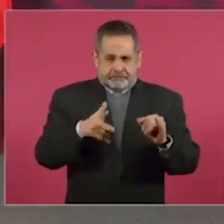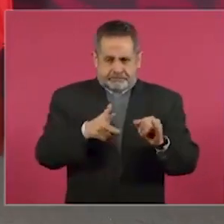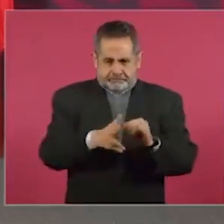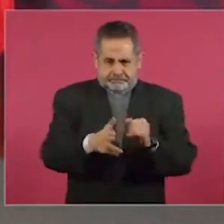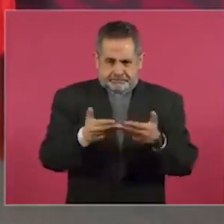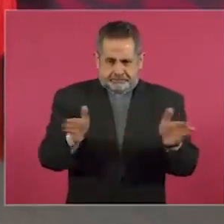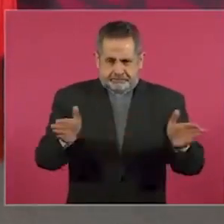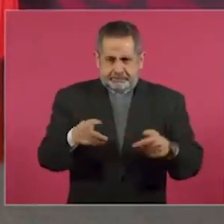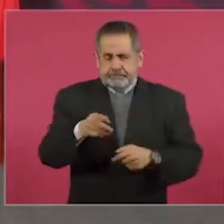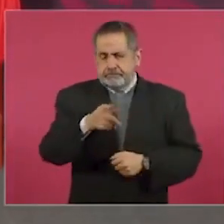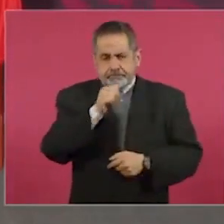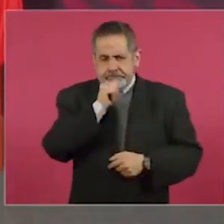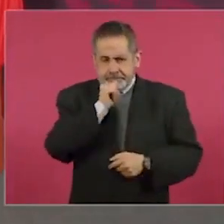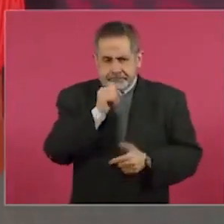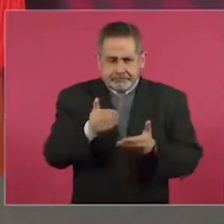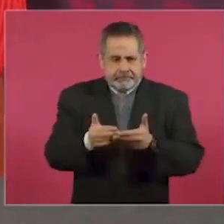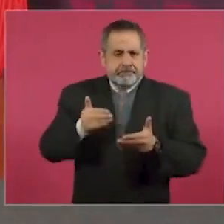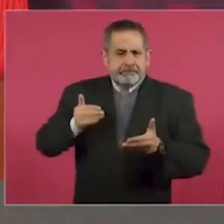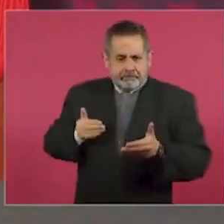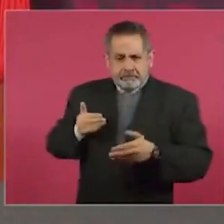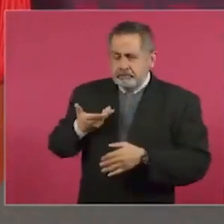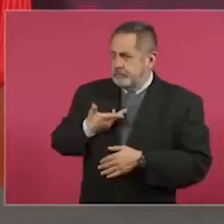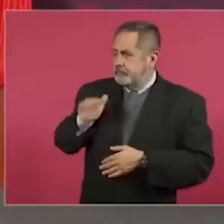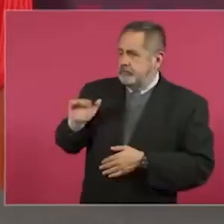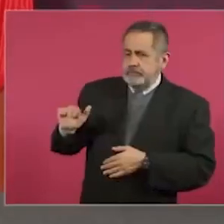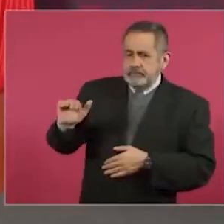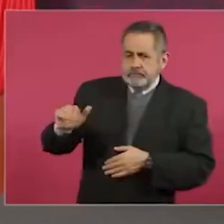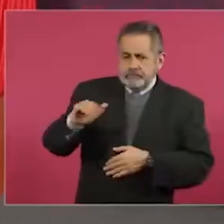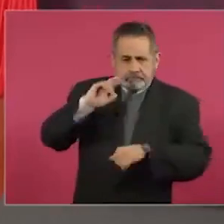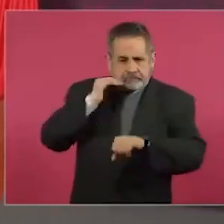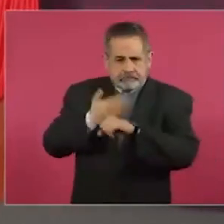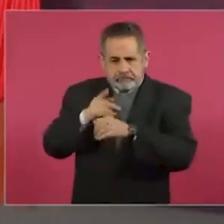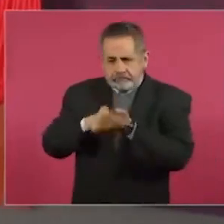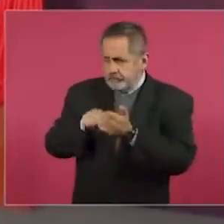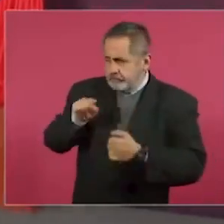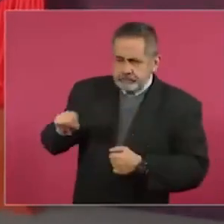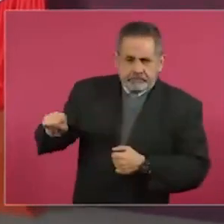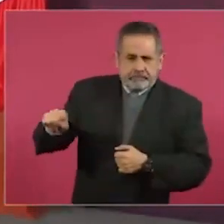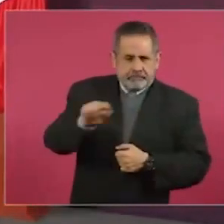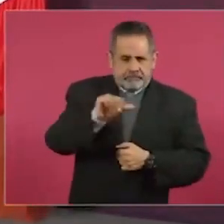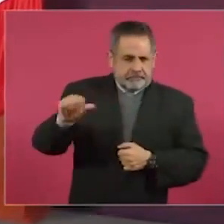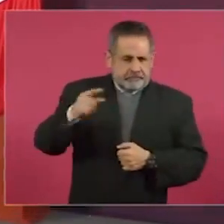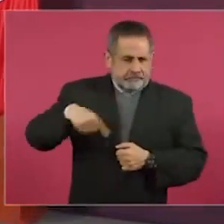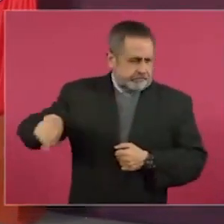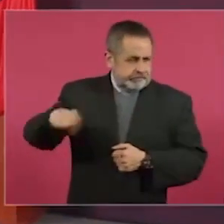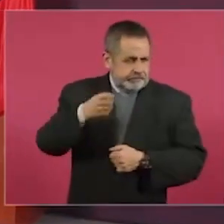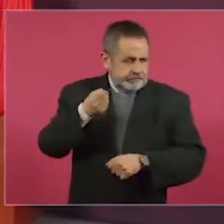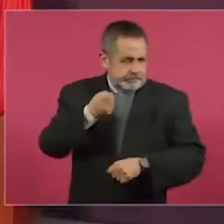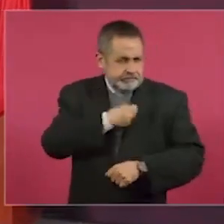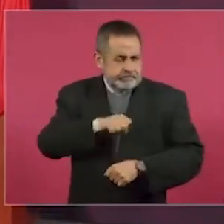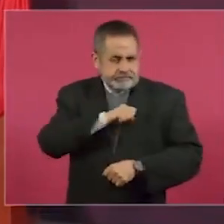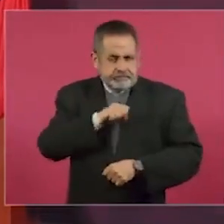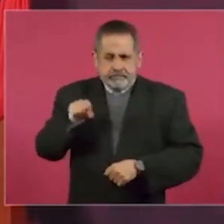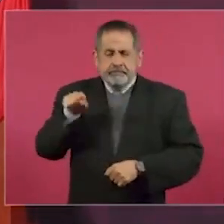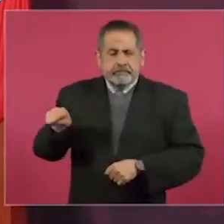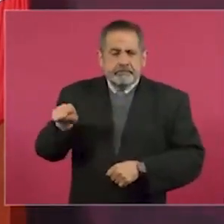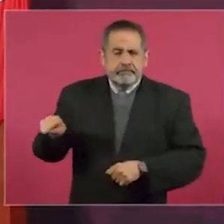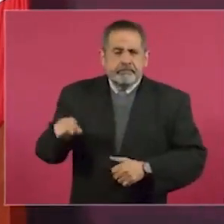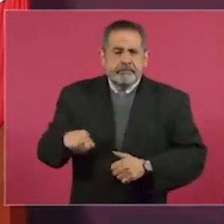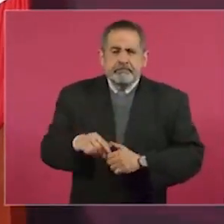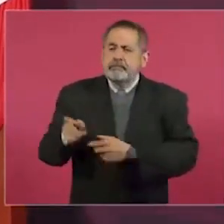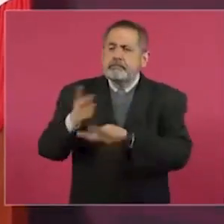voy a pedir a los responsables del sector de salud, que venga